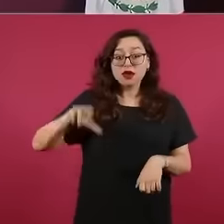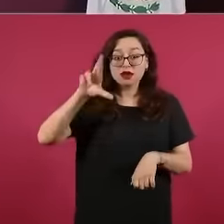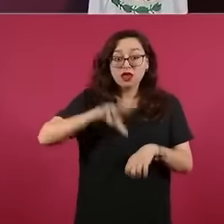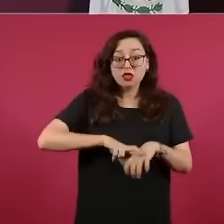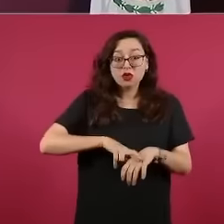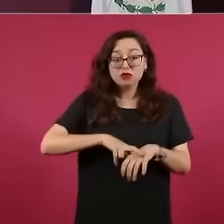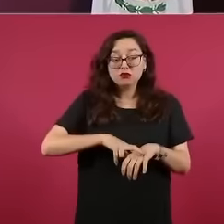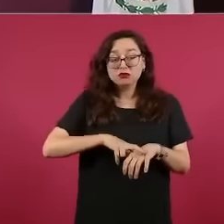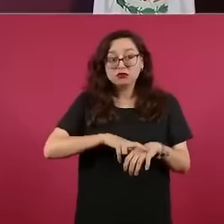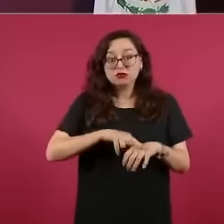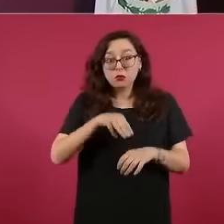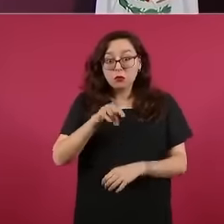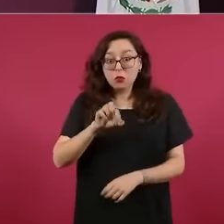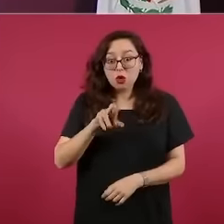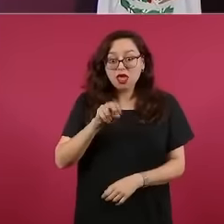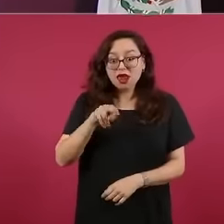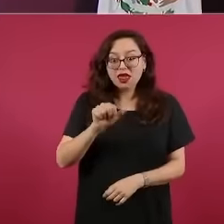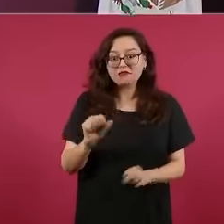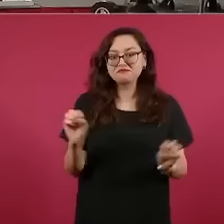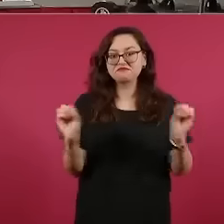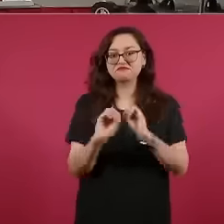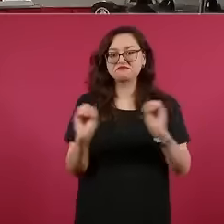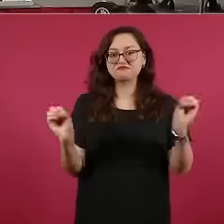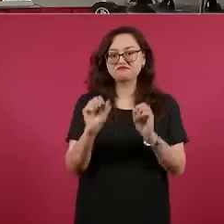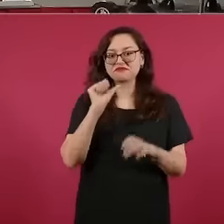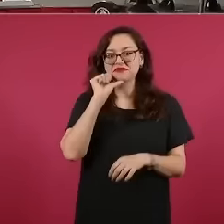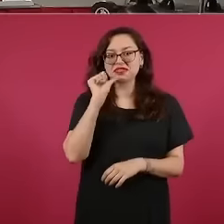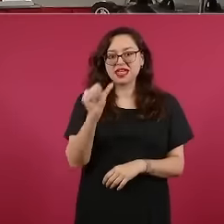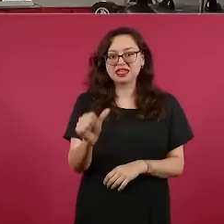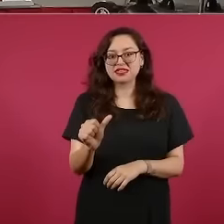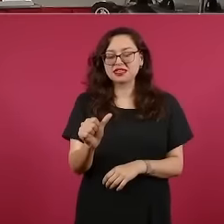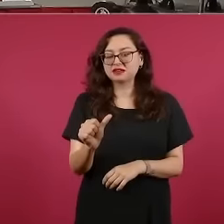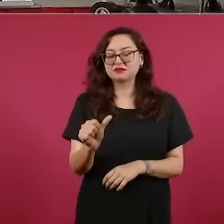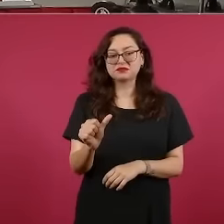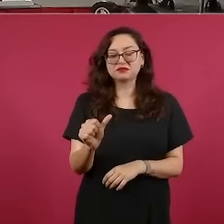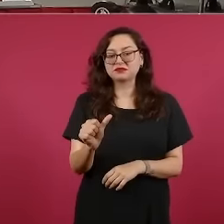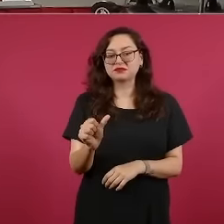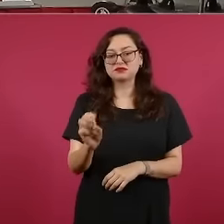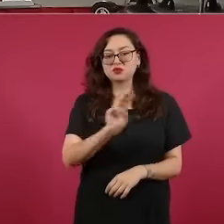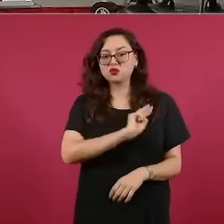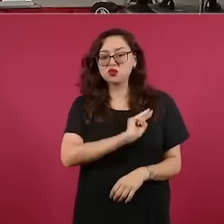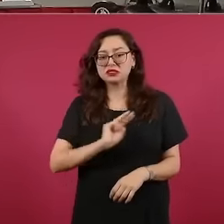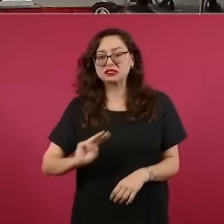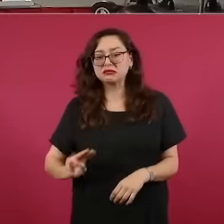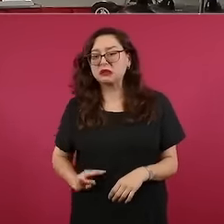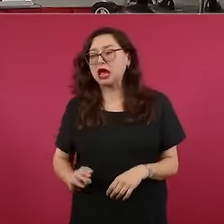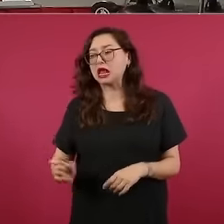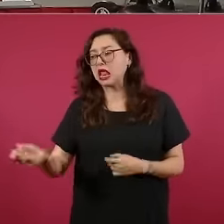18. Y, pues, muy pocos municipales, locales.